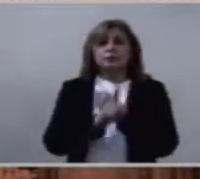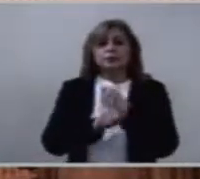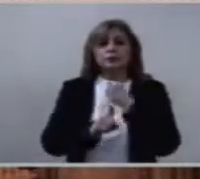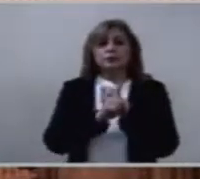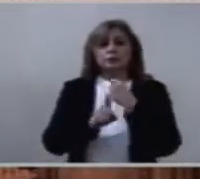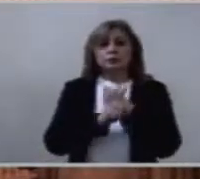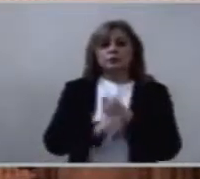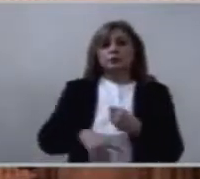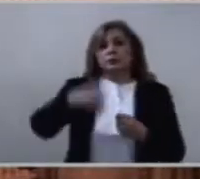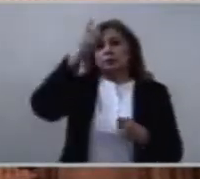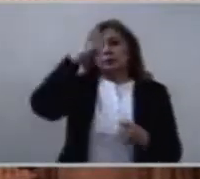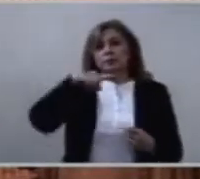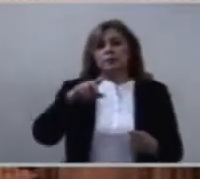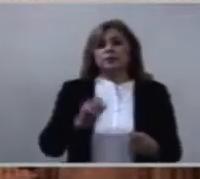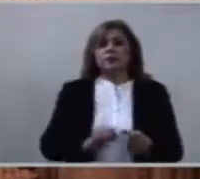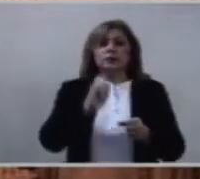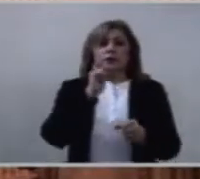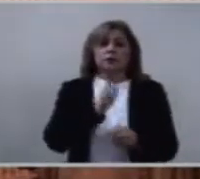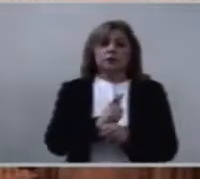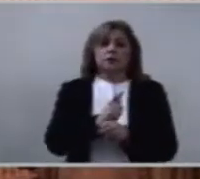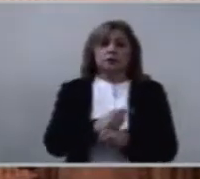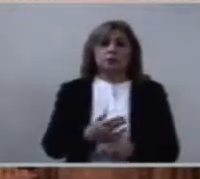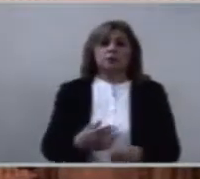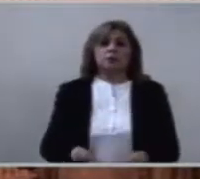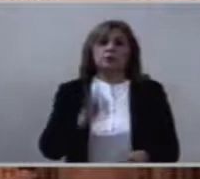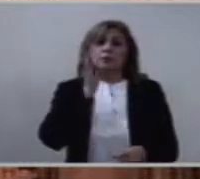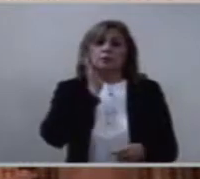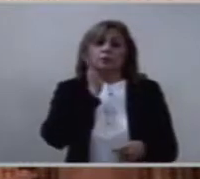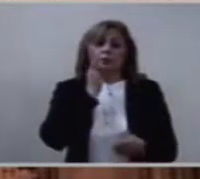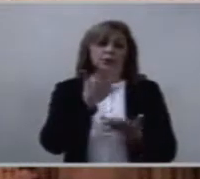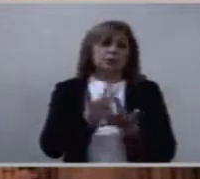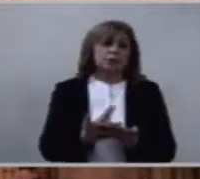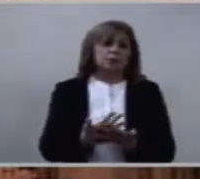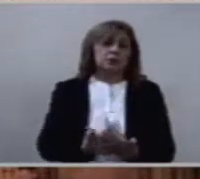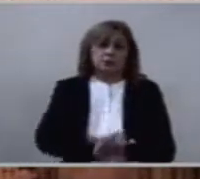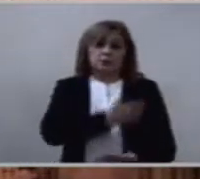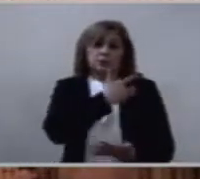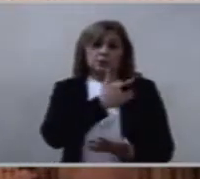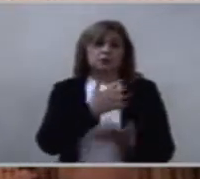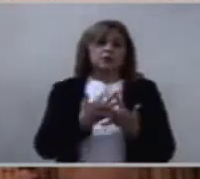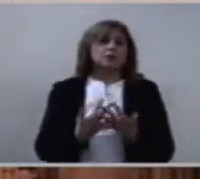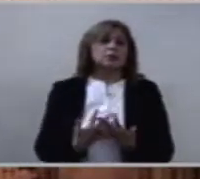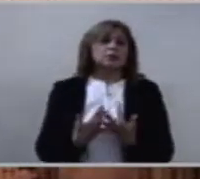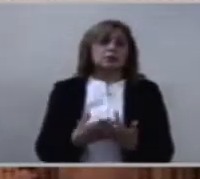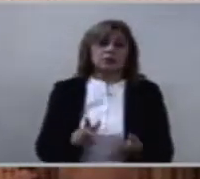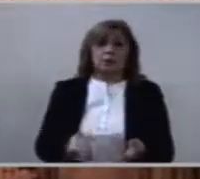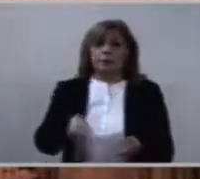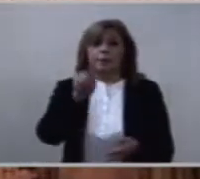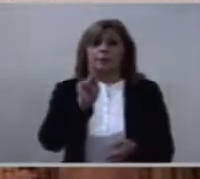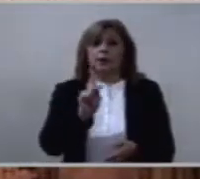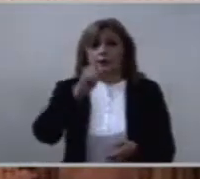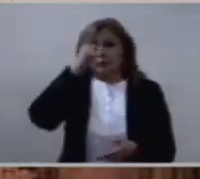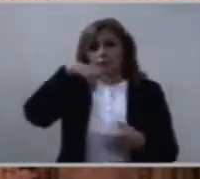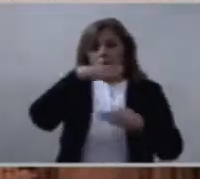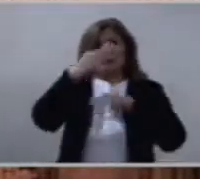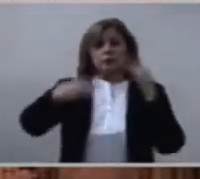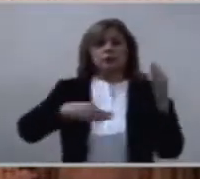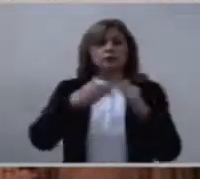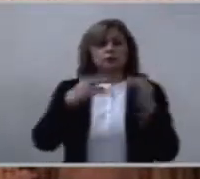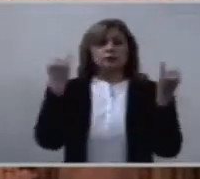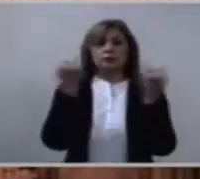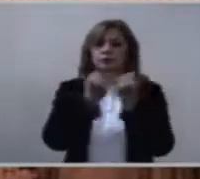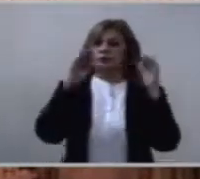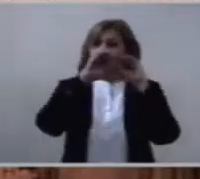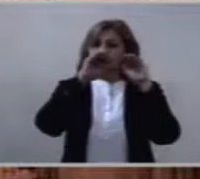un rayo de esperanza? Pero para todos, sin excepción,